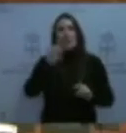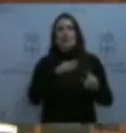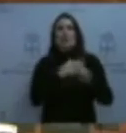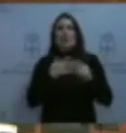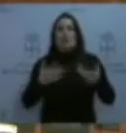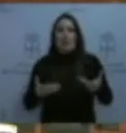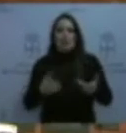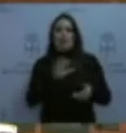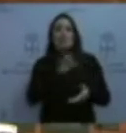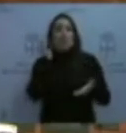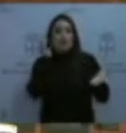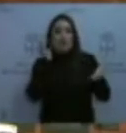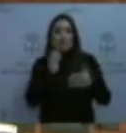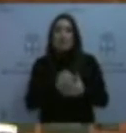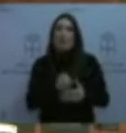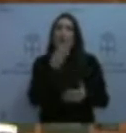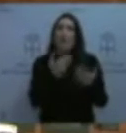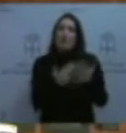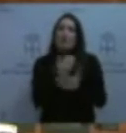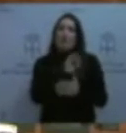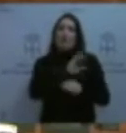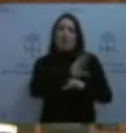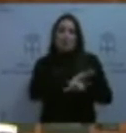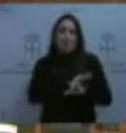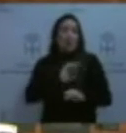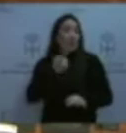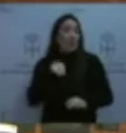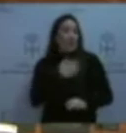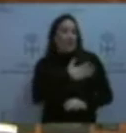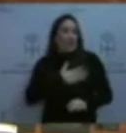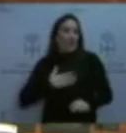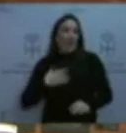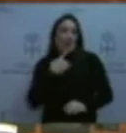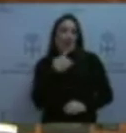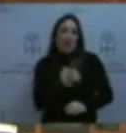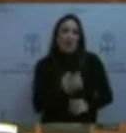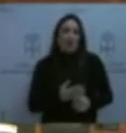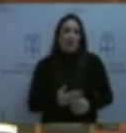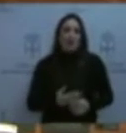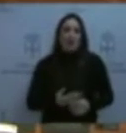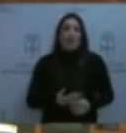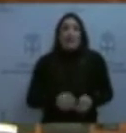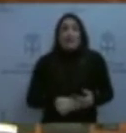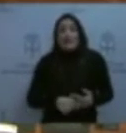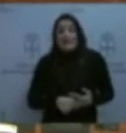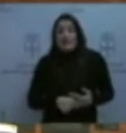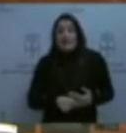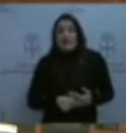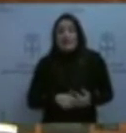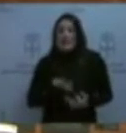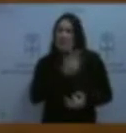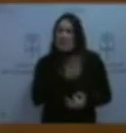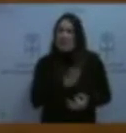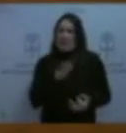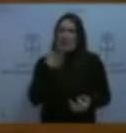Bueno, buenos días, señor consejero. En primer lugar, he de decir que resulta un tanto extraño,